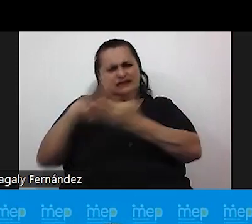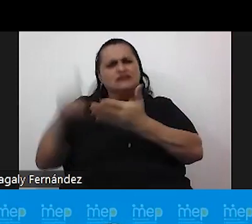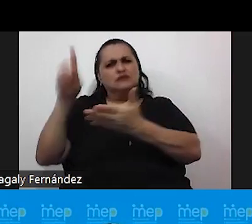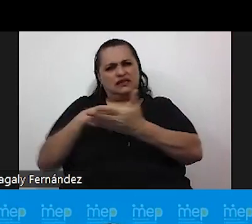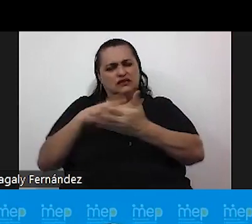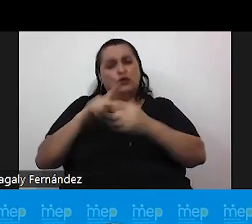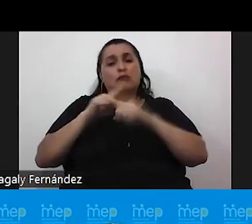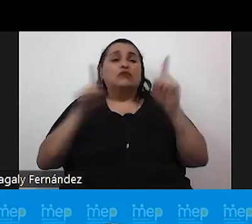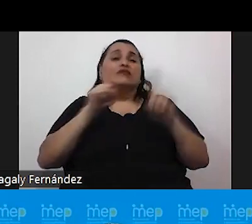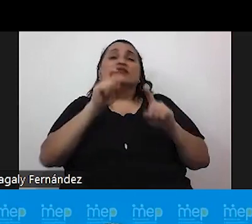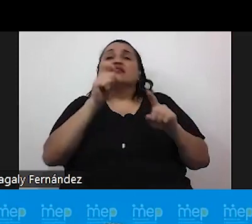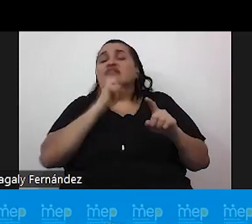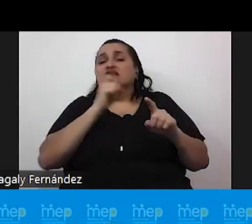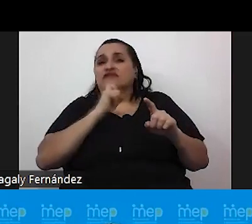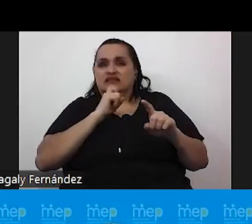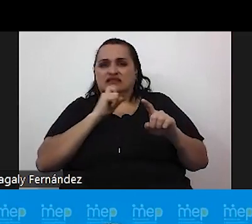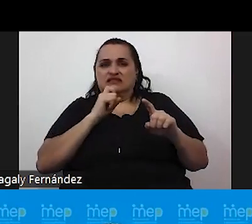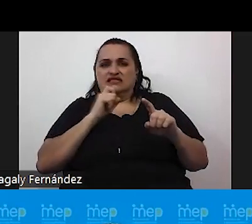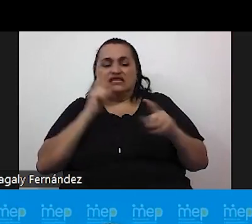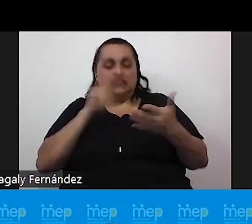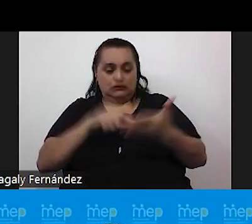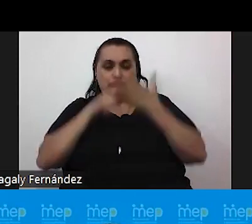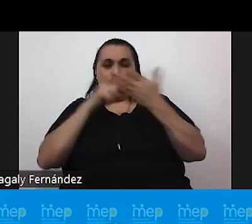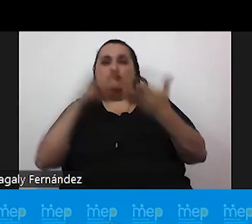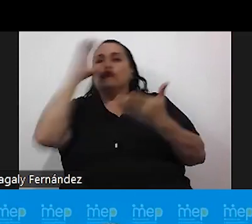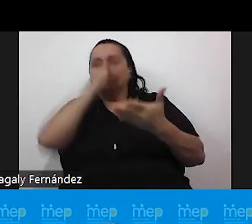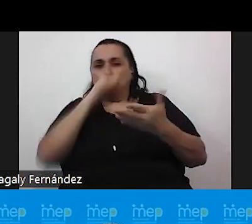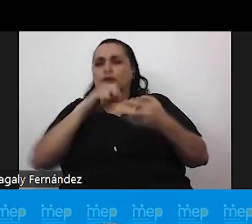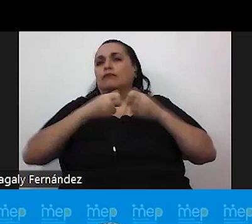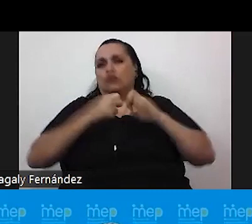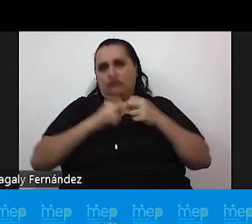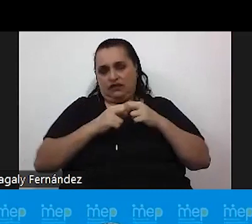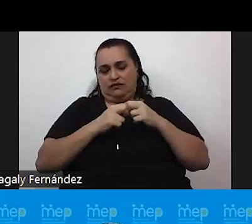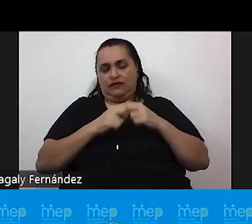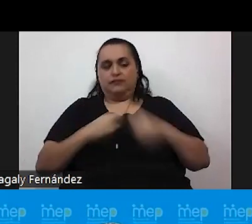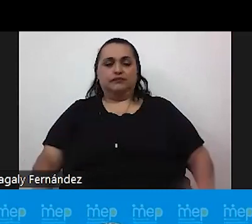son difíciles de reconocer como un problema siguiente